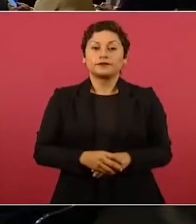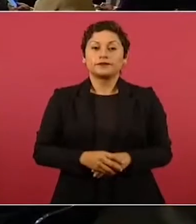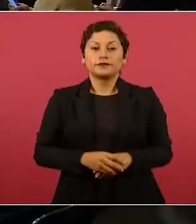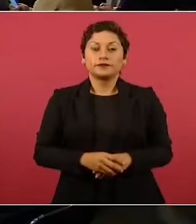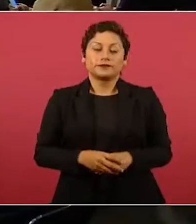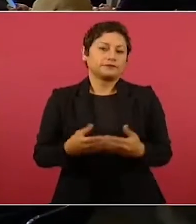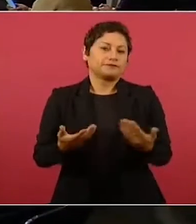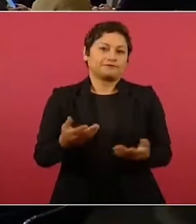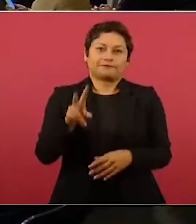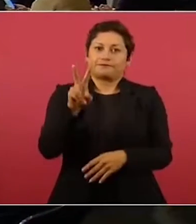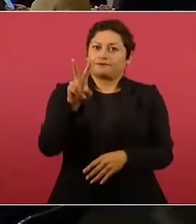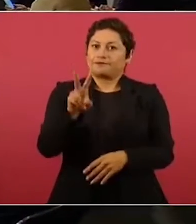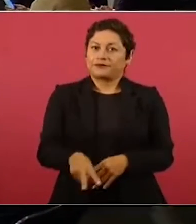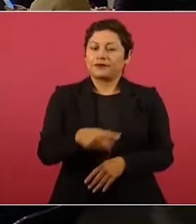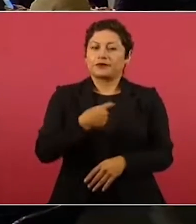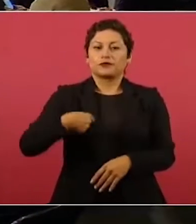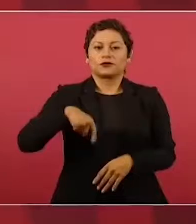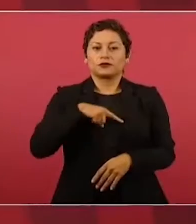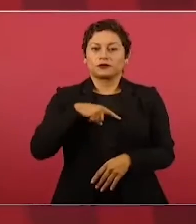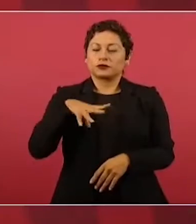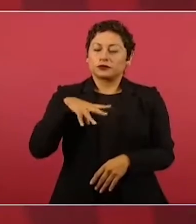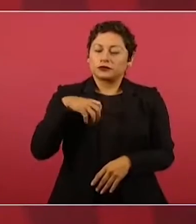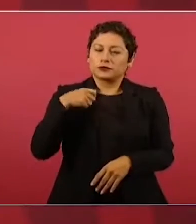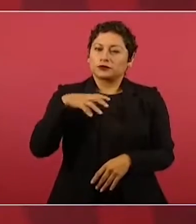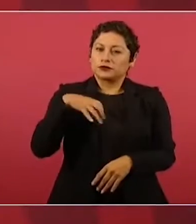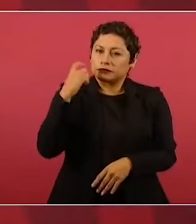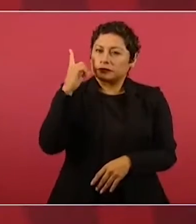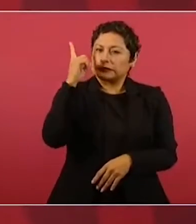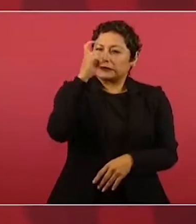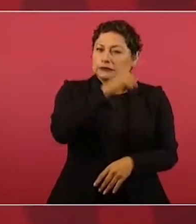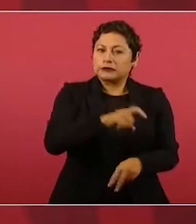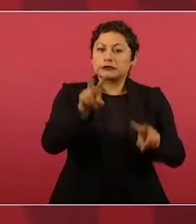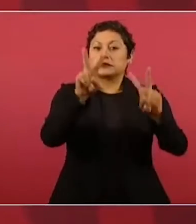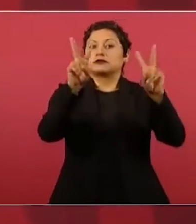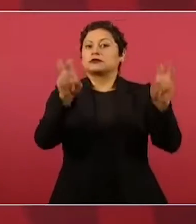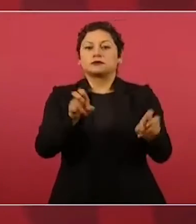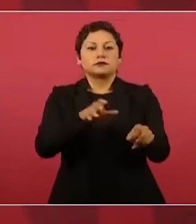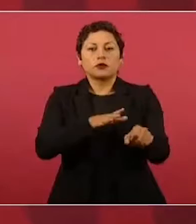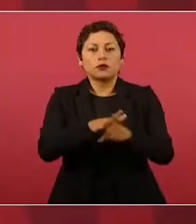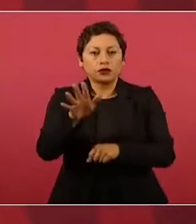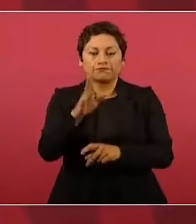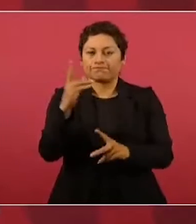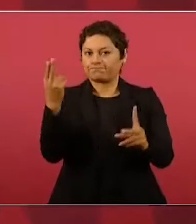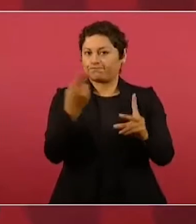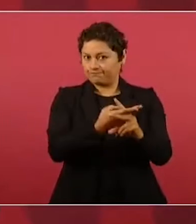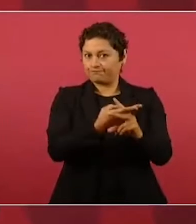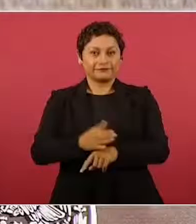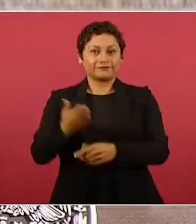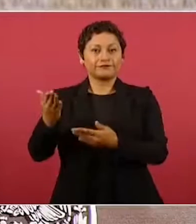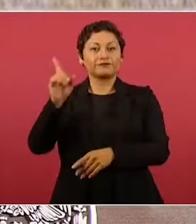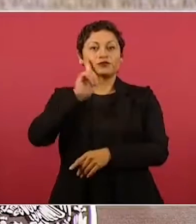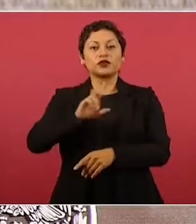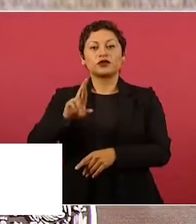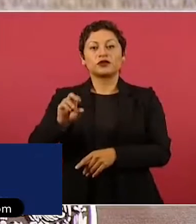El mandatario Andrés Manuel López Obrador aseguró que a raíz de la baja de cifras preliminares de homicidios es debido a que ya empiezan a verse los resultados de su gobierno.